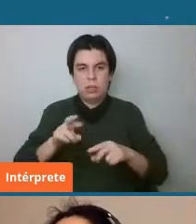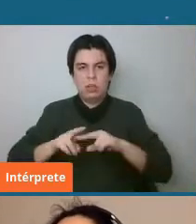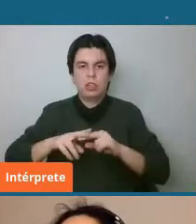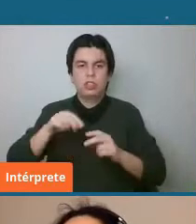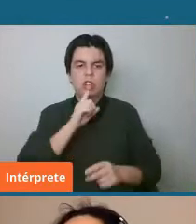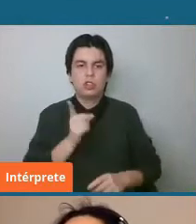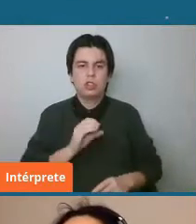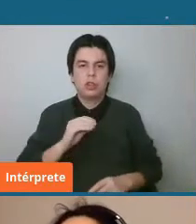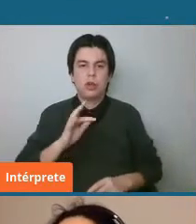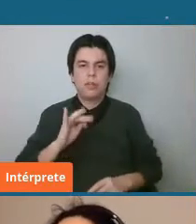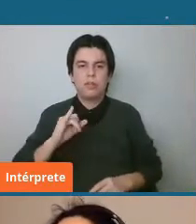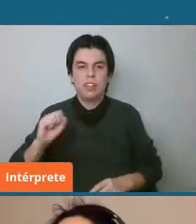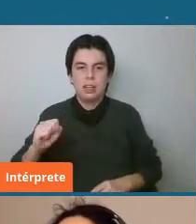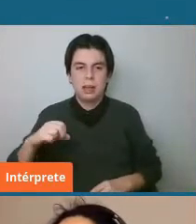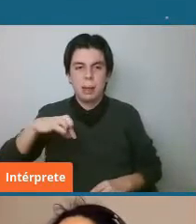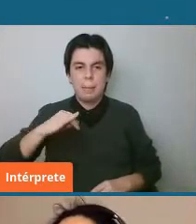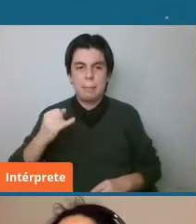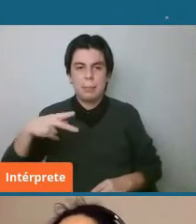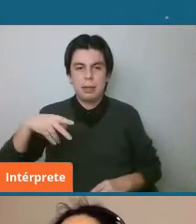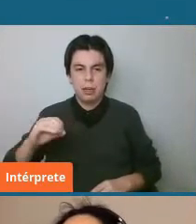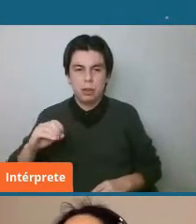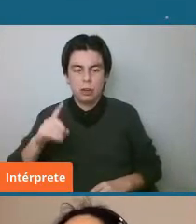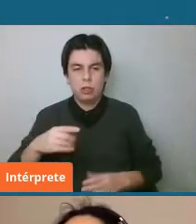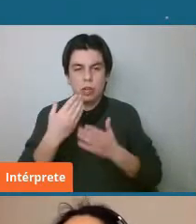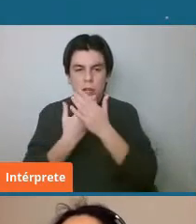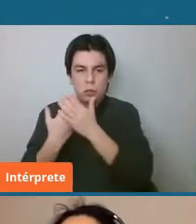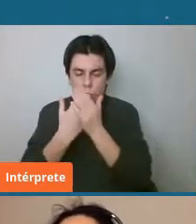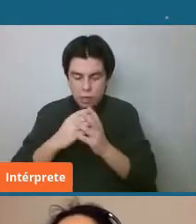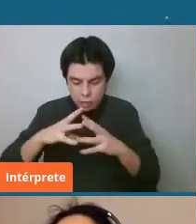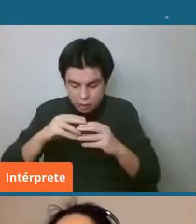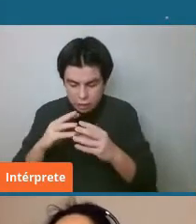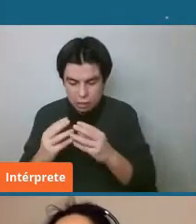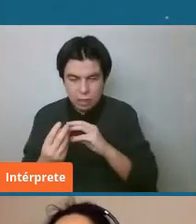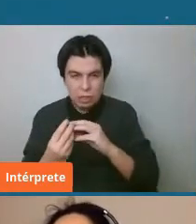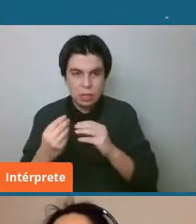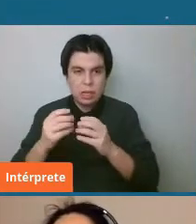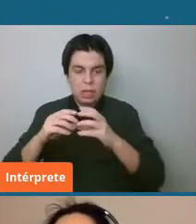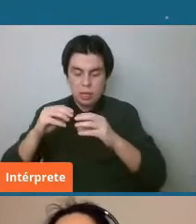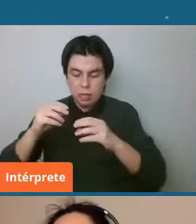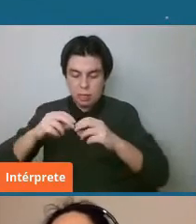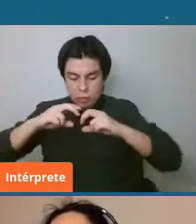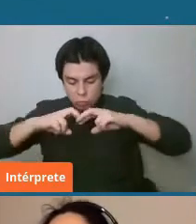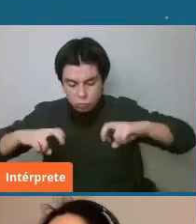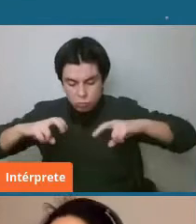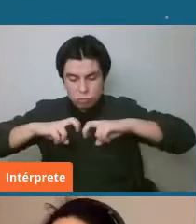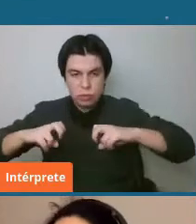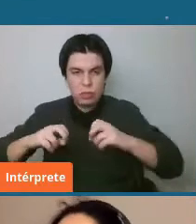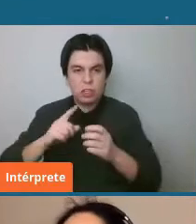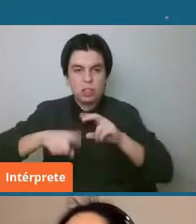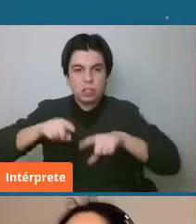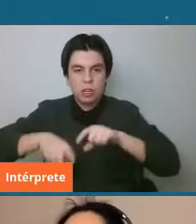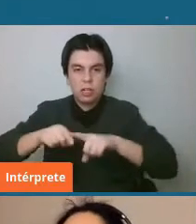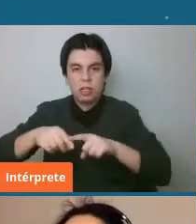Pino, estudiante de Geología de la Universidad de Temuco, donde se pueden ver entonces estos diferentes